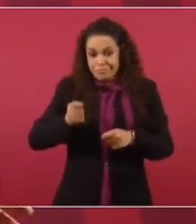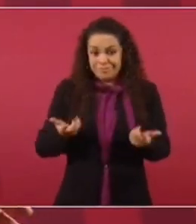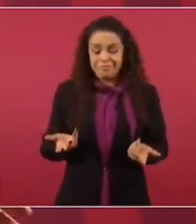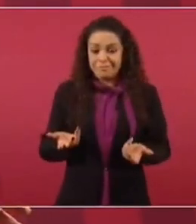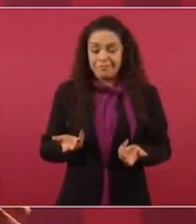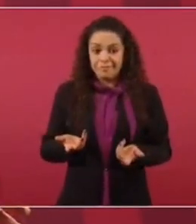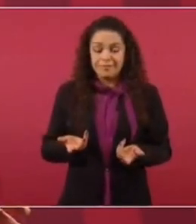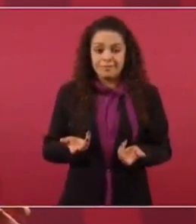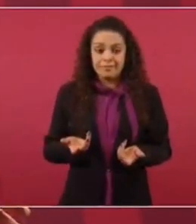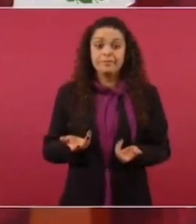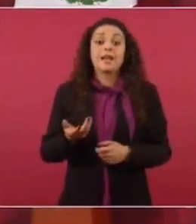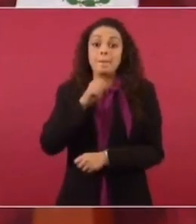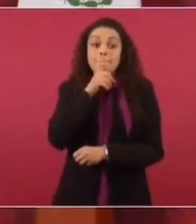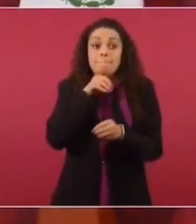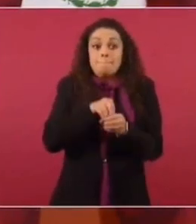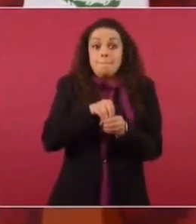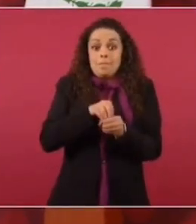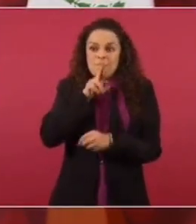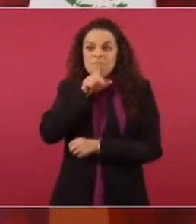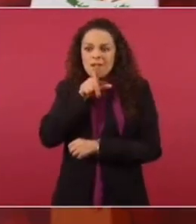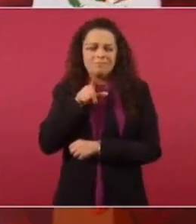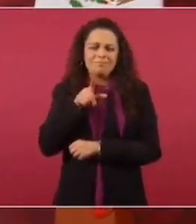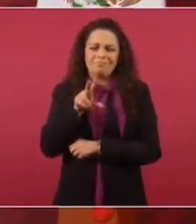no tratar de ocultar nada.